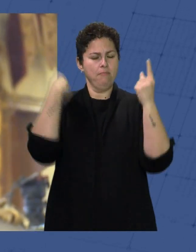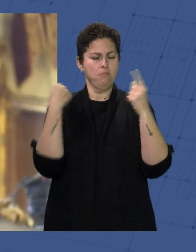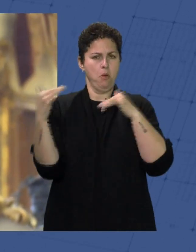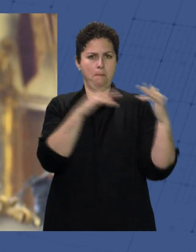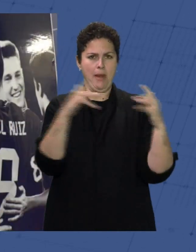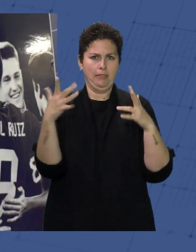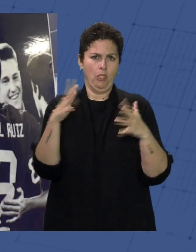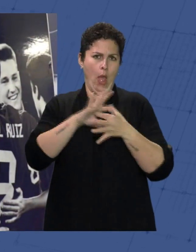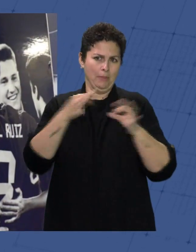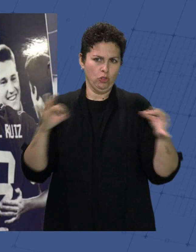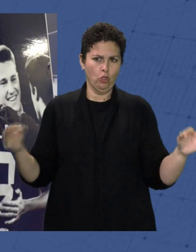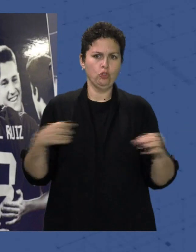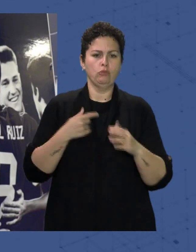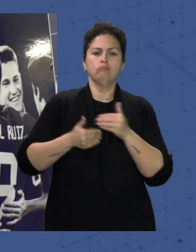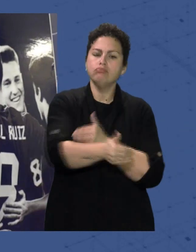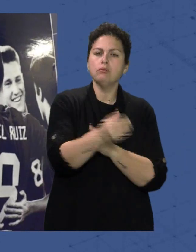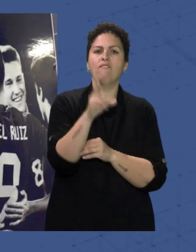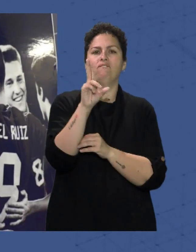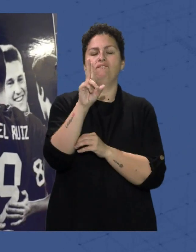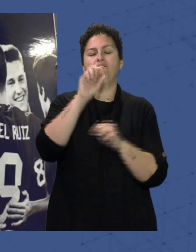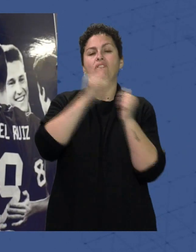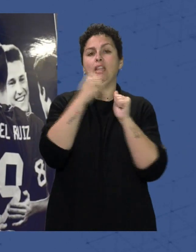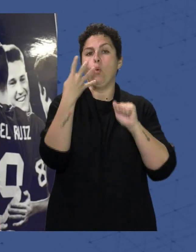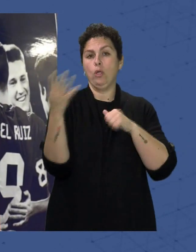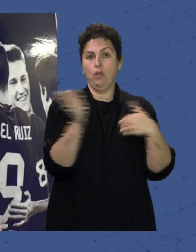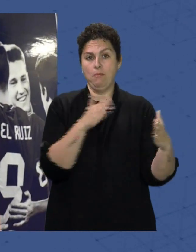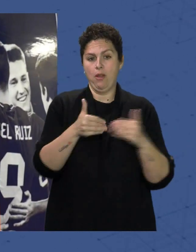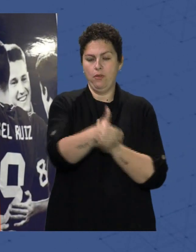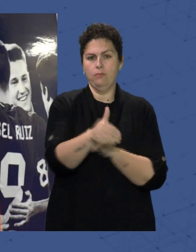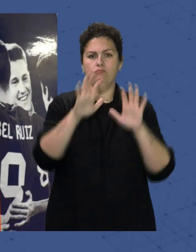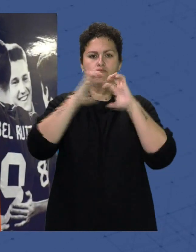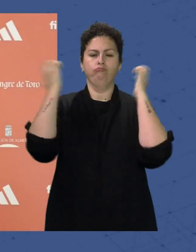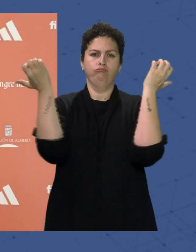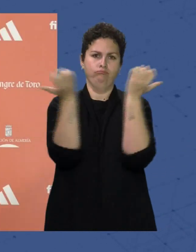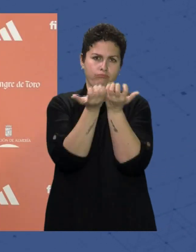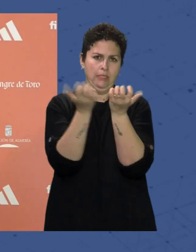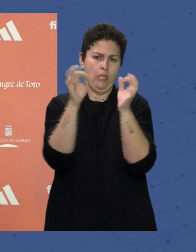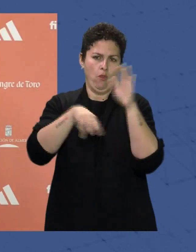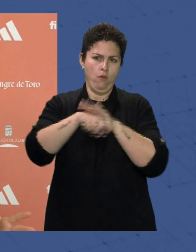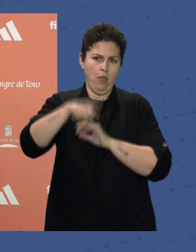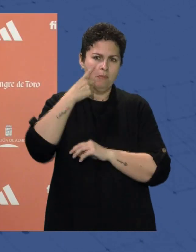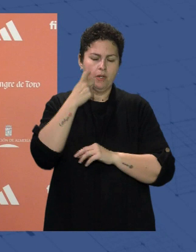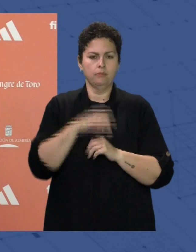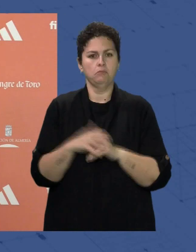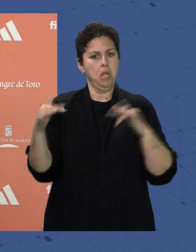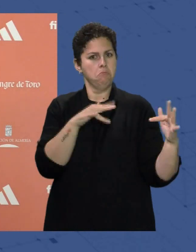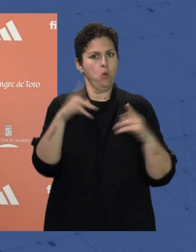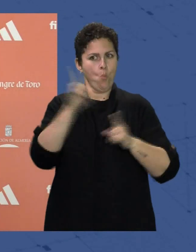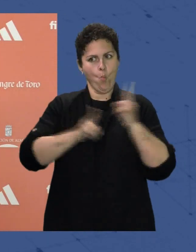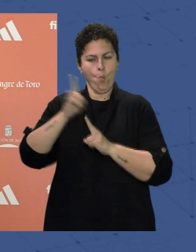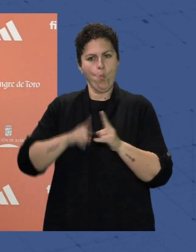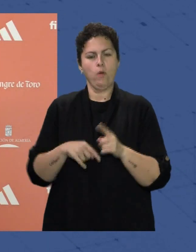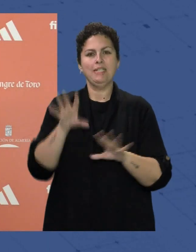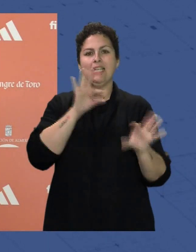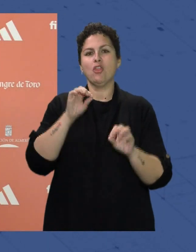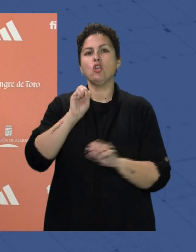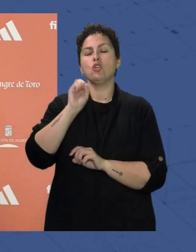amistoso Que se celebrará el próximo 24 de marzo En el Power Horse Stadium Pues es un partido muy atractivo De la selección Sub